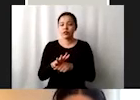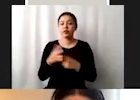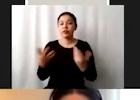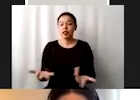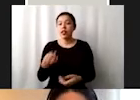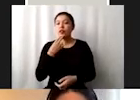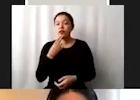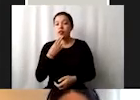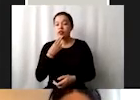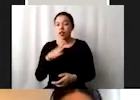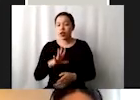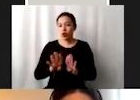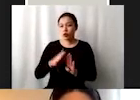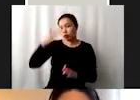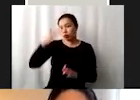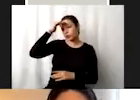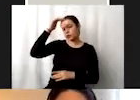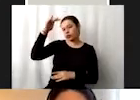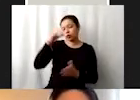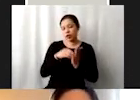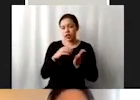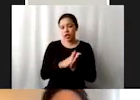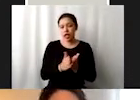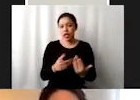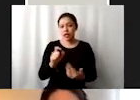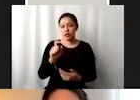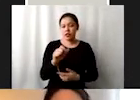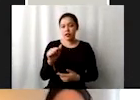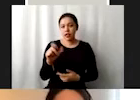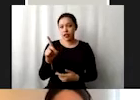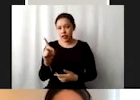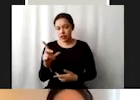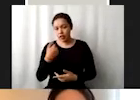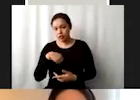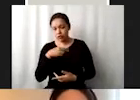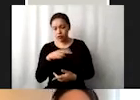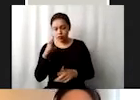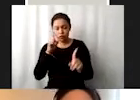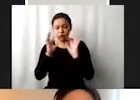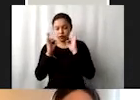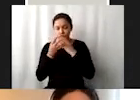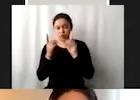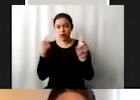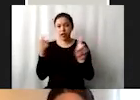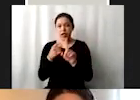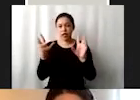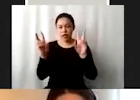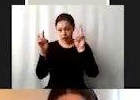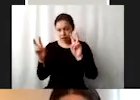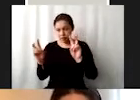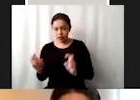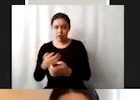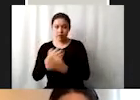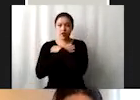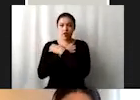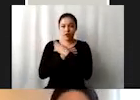sombrilla el tema de la Agenda 2030 y como ejemplo, para que al momento en que nos enfocamos en cuestiones que se relacionan con educación de